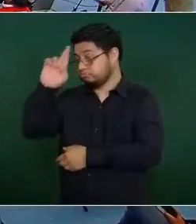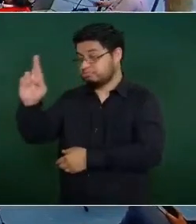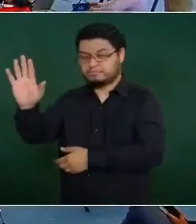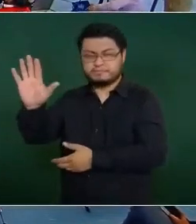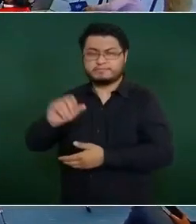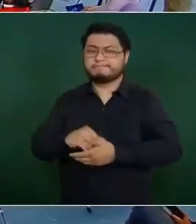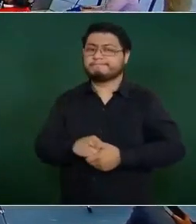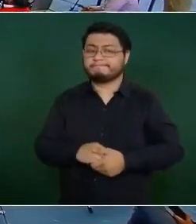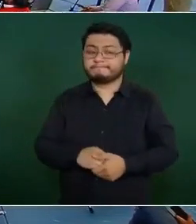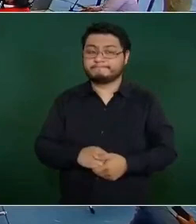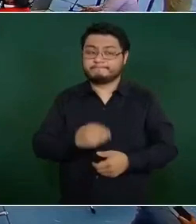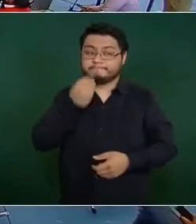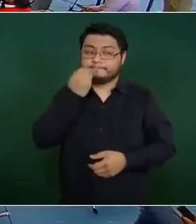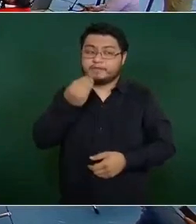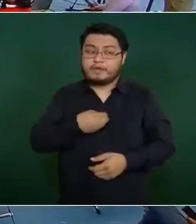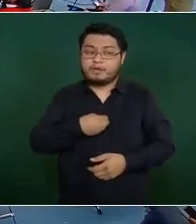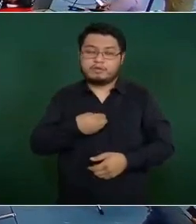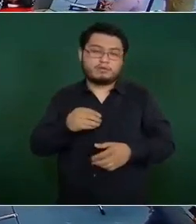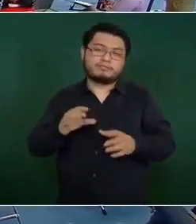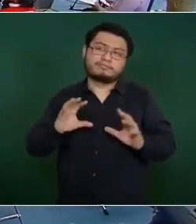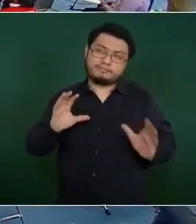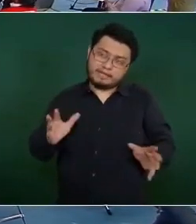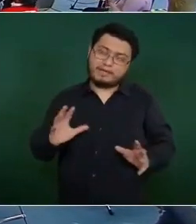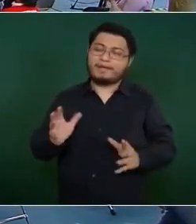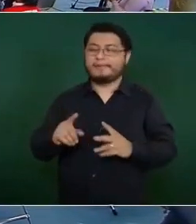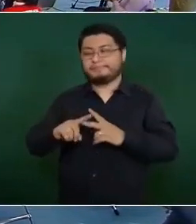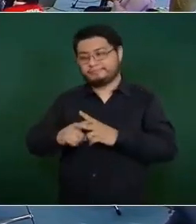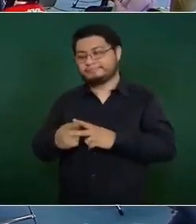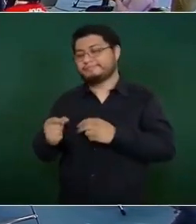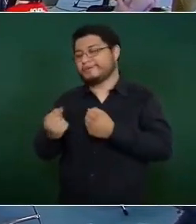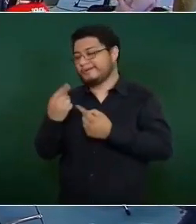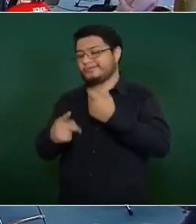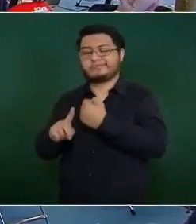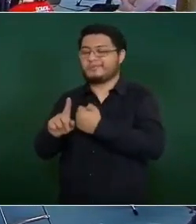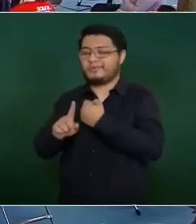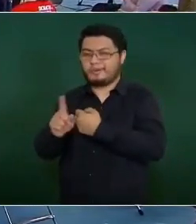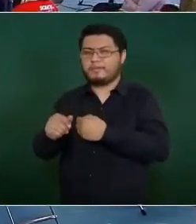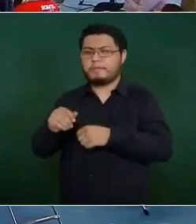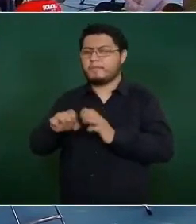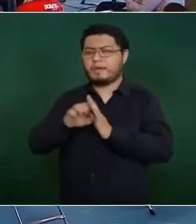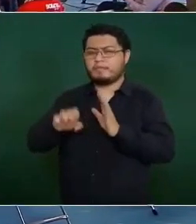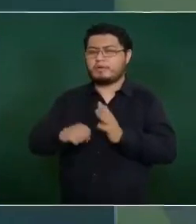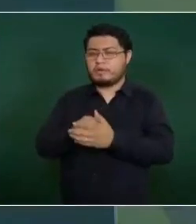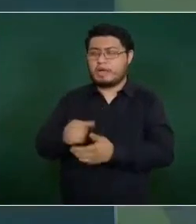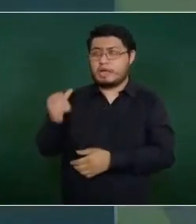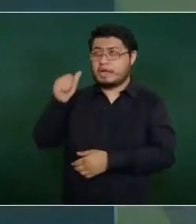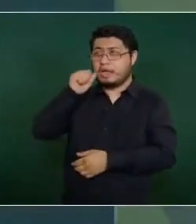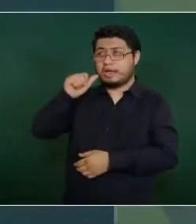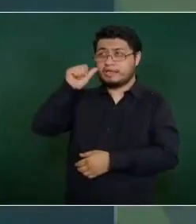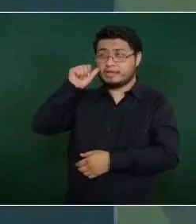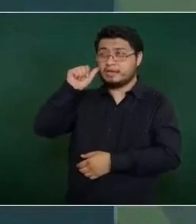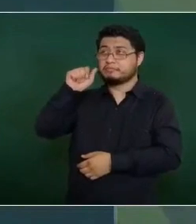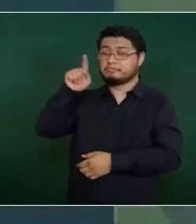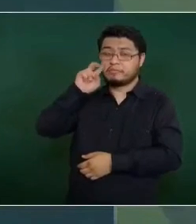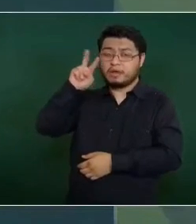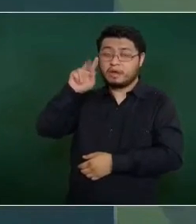aunque ya tiene efectos, porque ayer dieron a conocer datos sobre inflación en Estados Unidos y ya